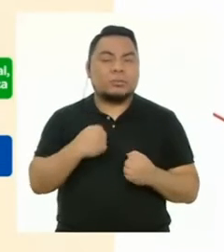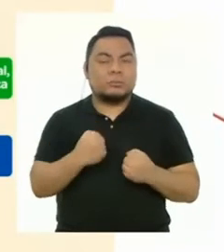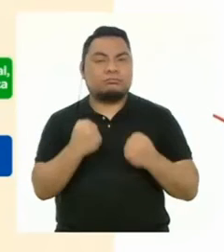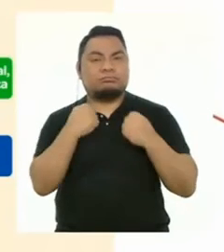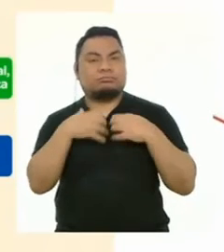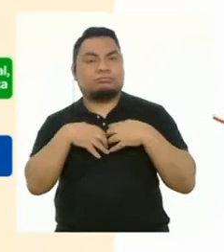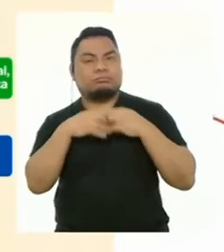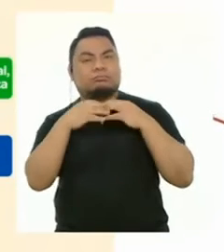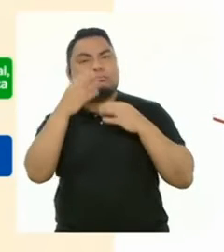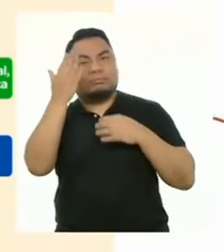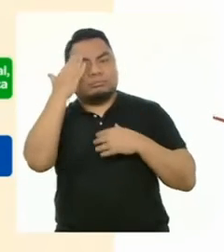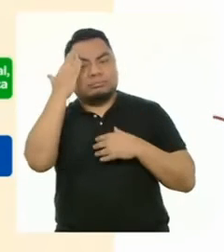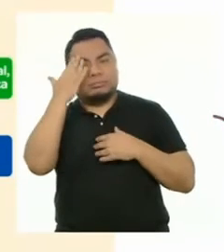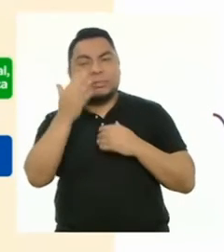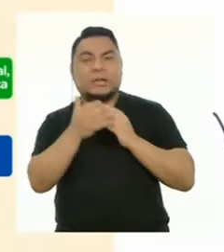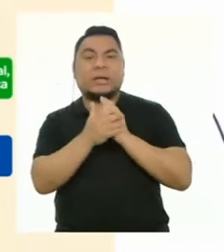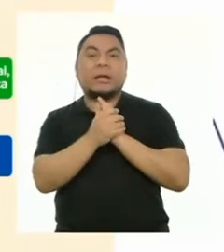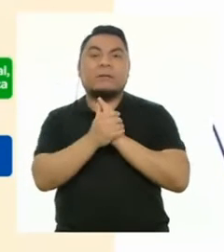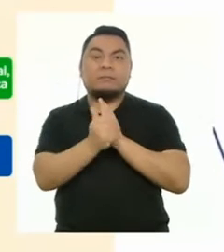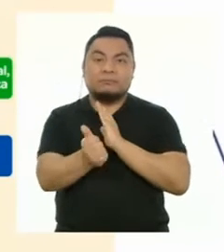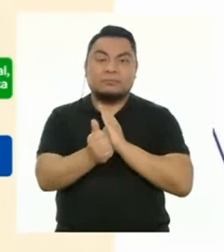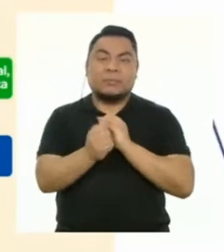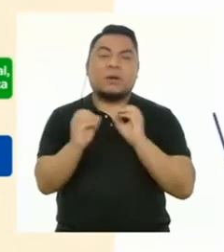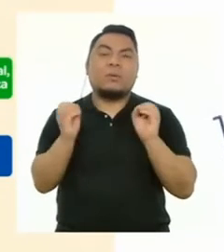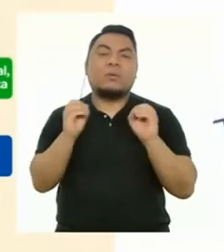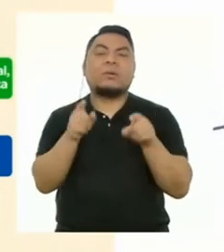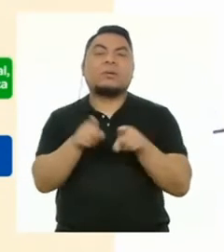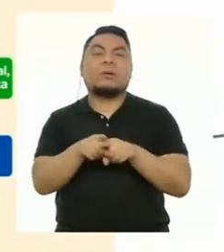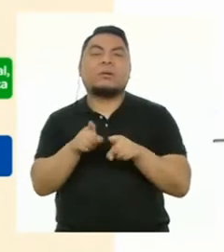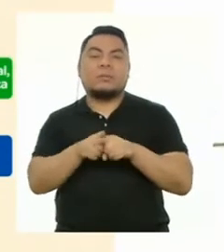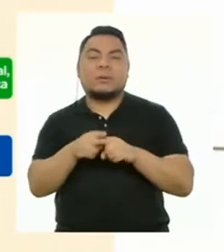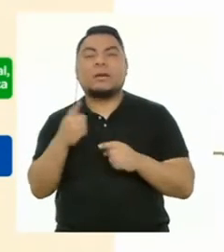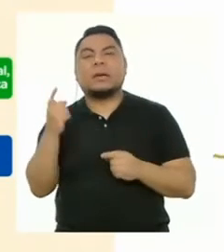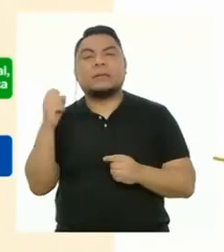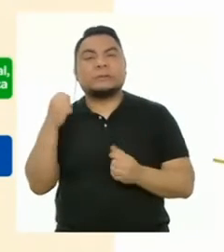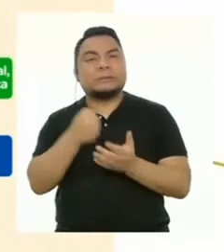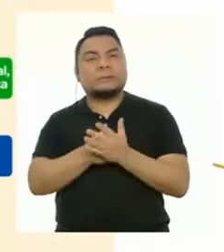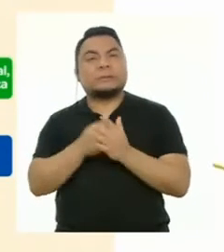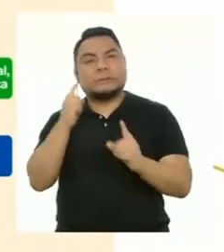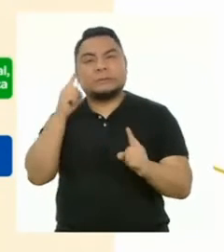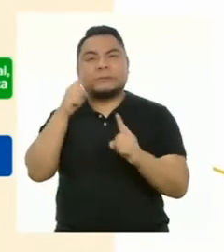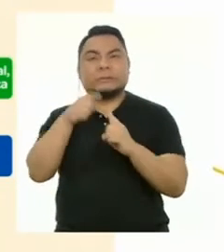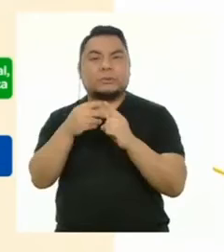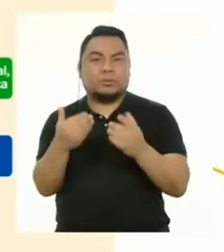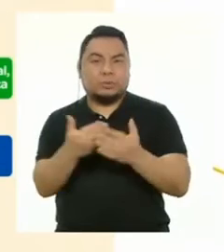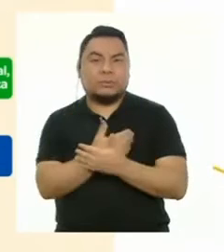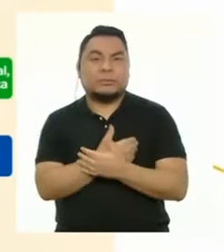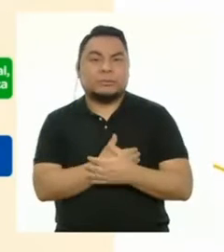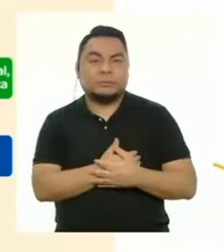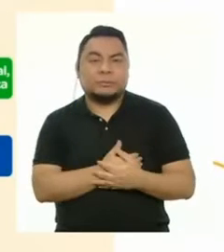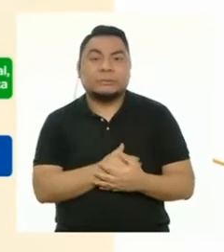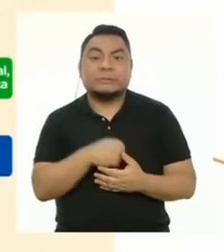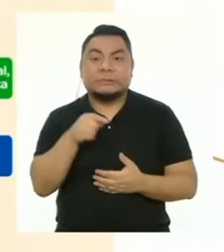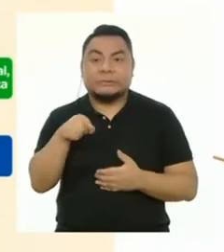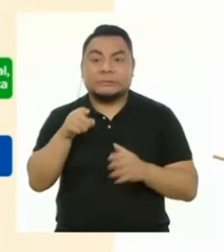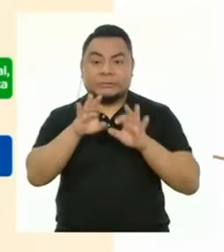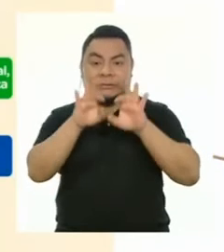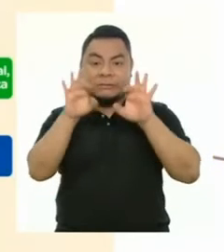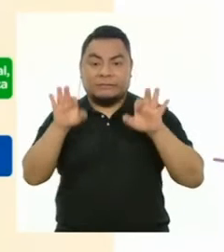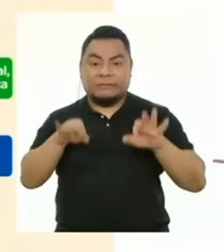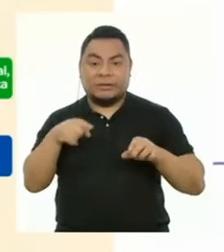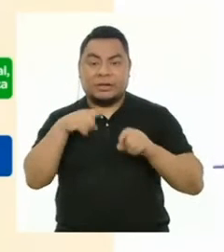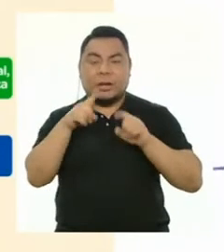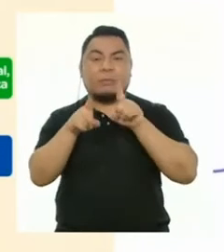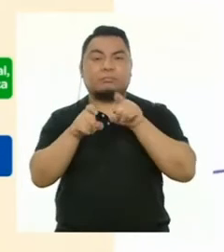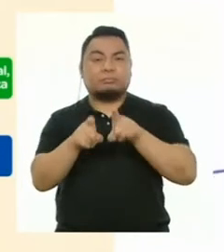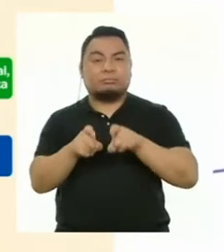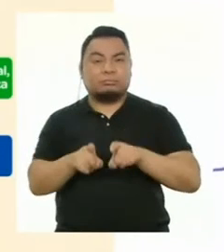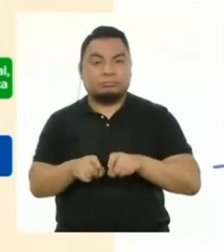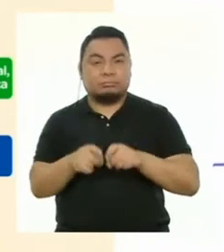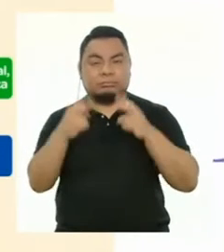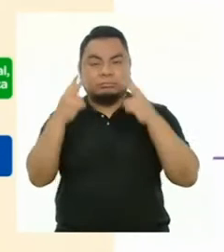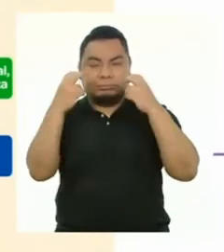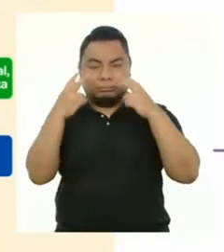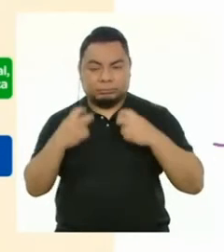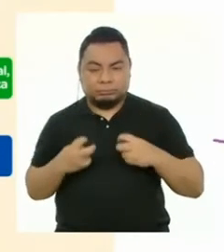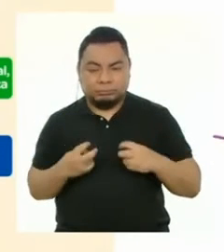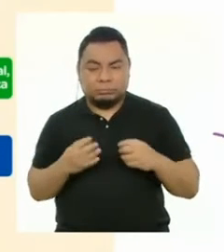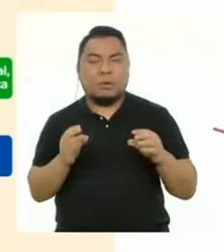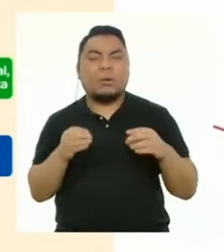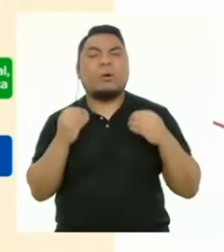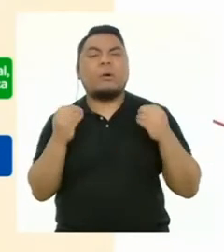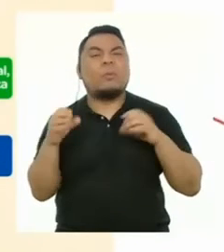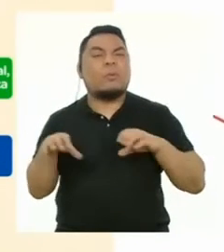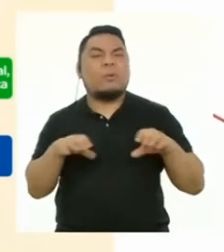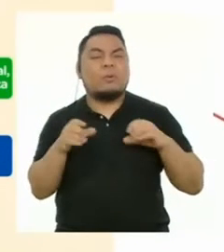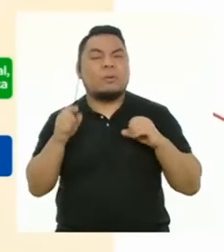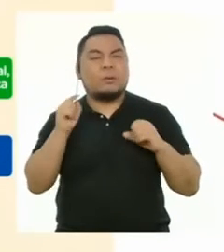fortalezas, sus debilidades y proponerte nuevos retos. Así es. Esta ficha de evaluación les servirá para valorar